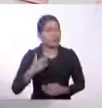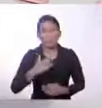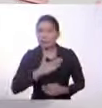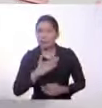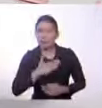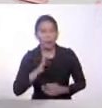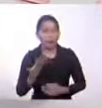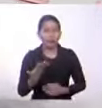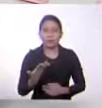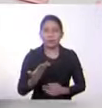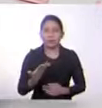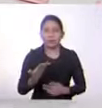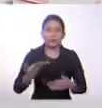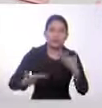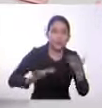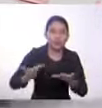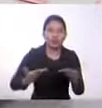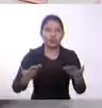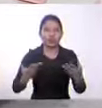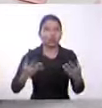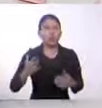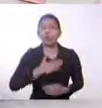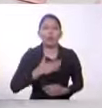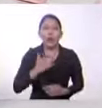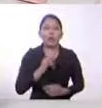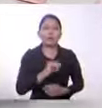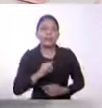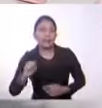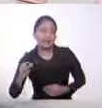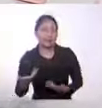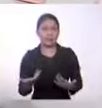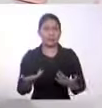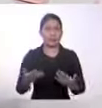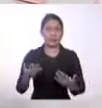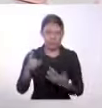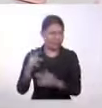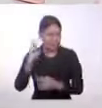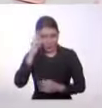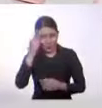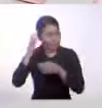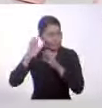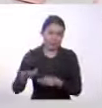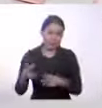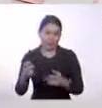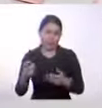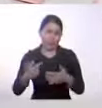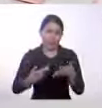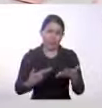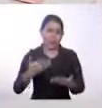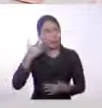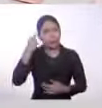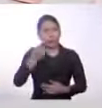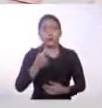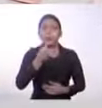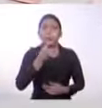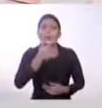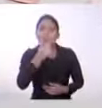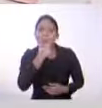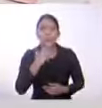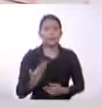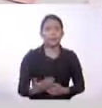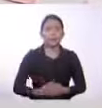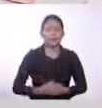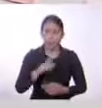sociales, no tienen prestaciones sociales, entonces también son vulnerados sus derechos. La comunidad LGTBI tiene